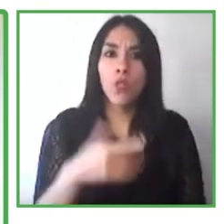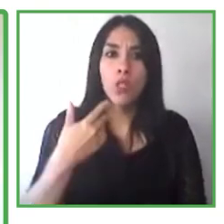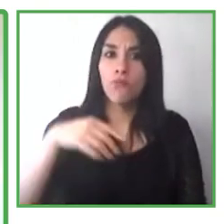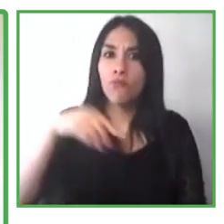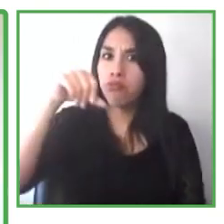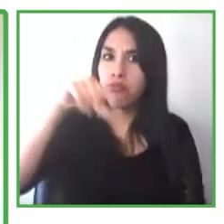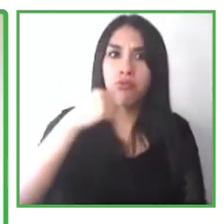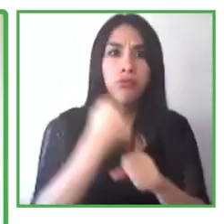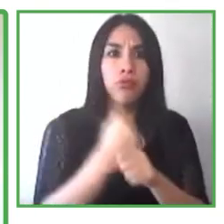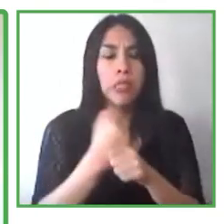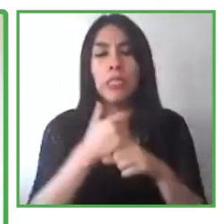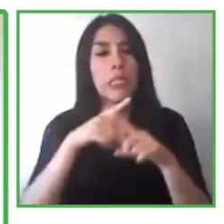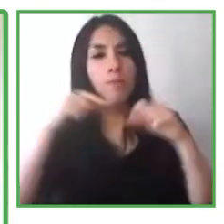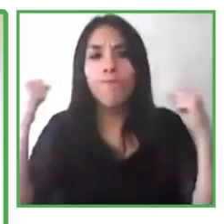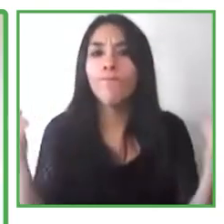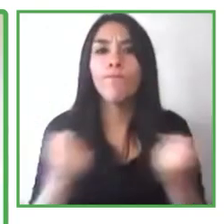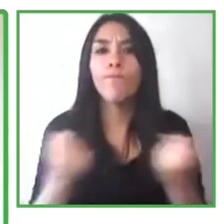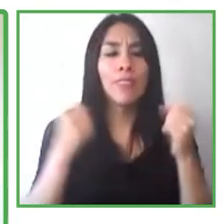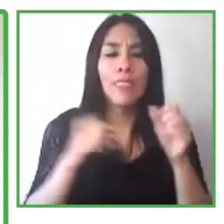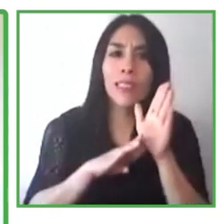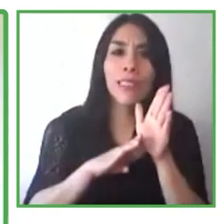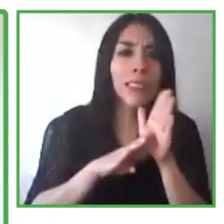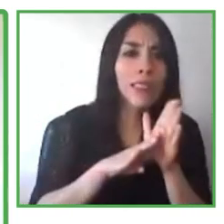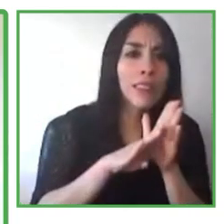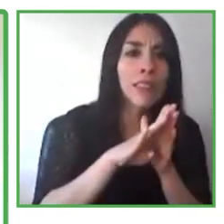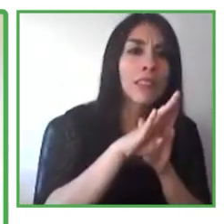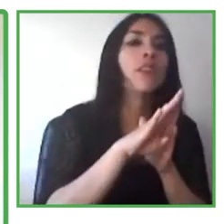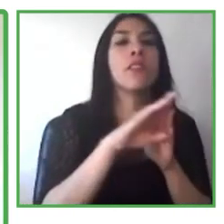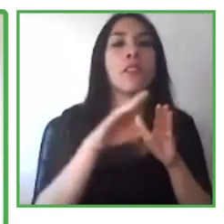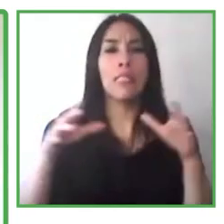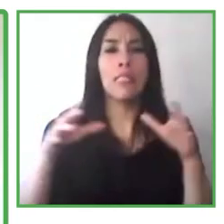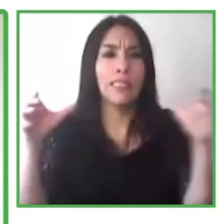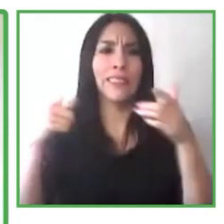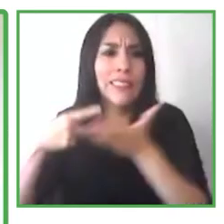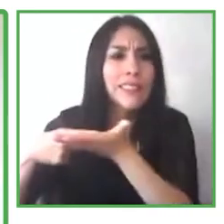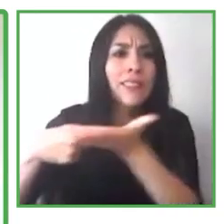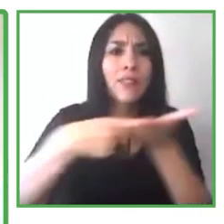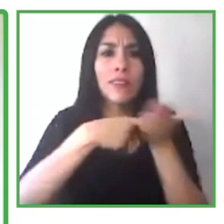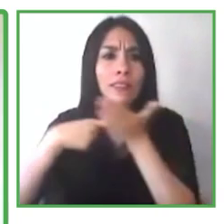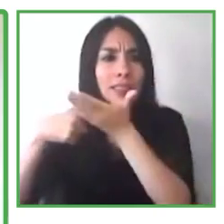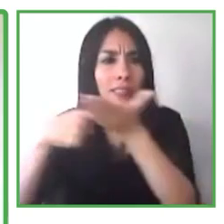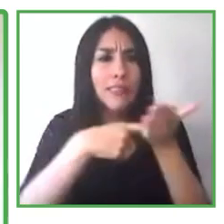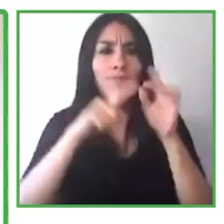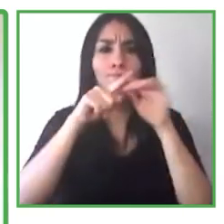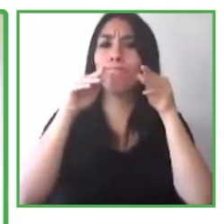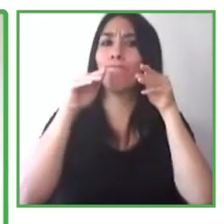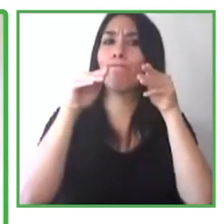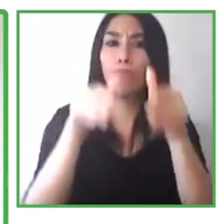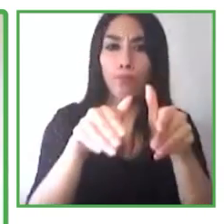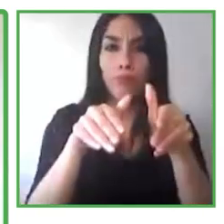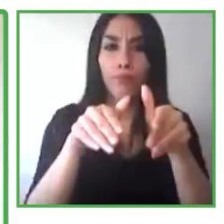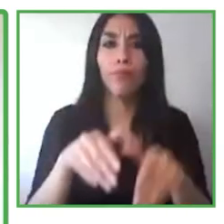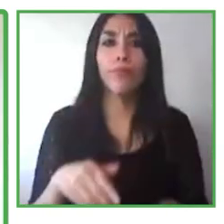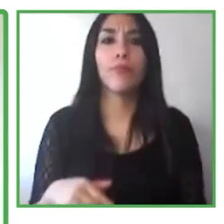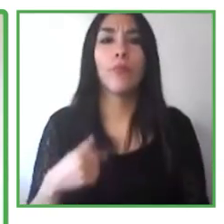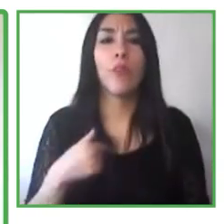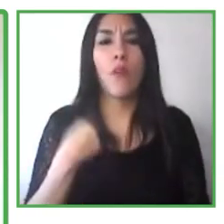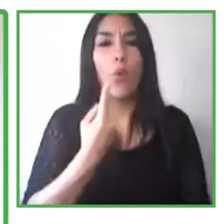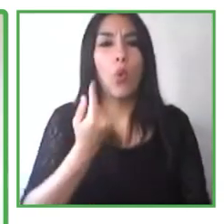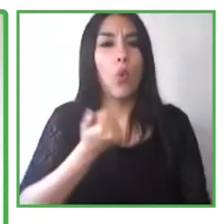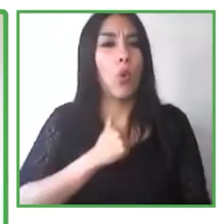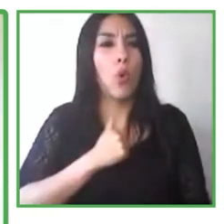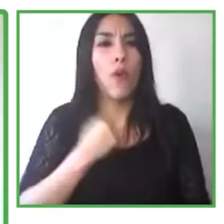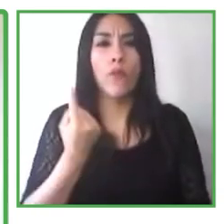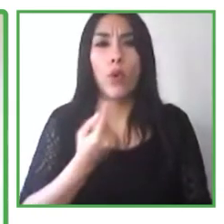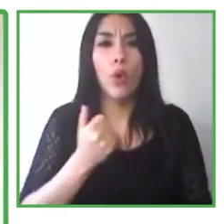clientes, pero no podemos hacer esto solas. Confiamos en la experiencia y expertise de nuestras aliadas, casi todos están